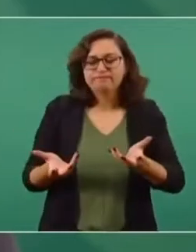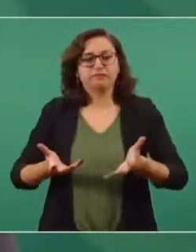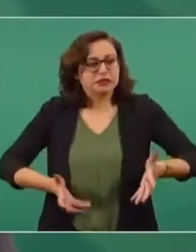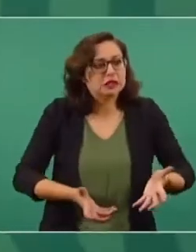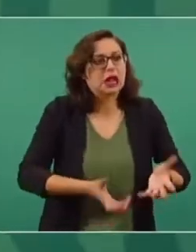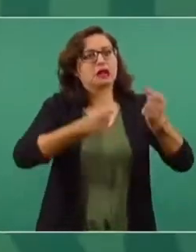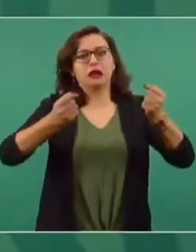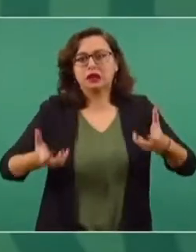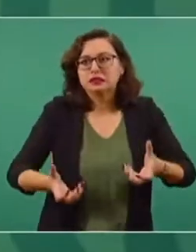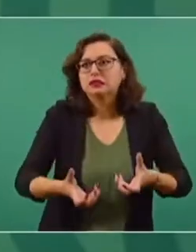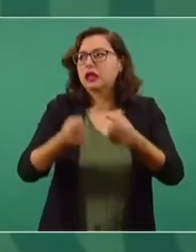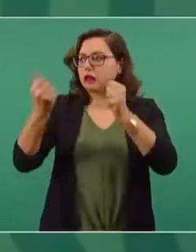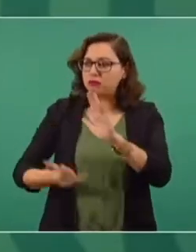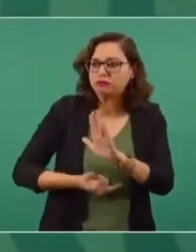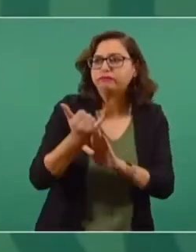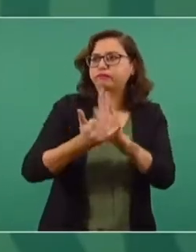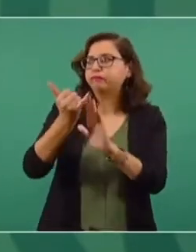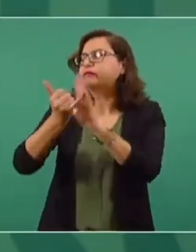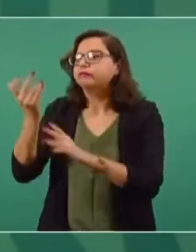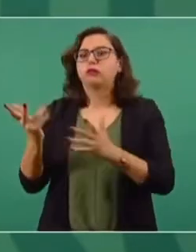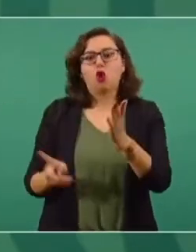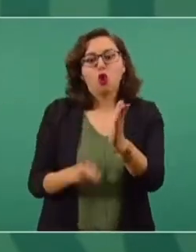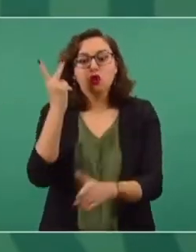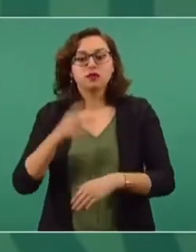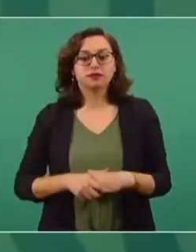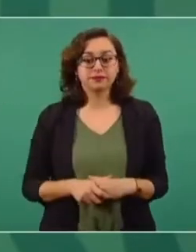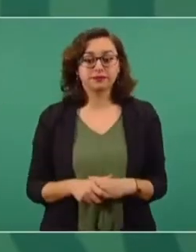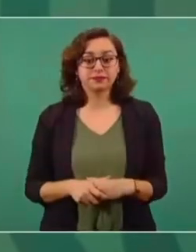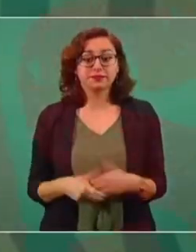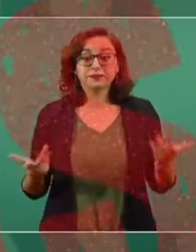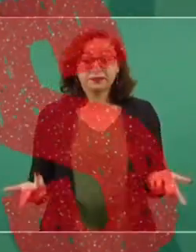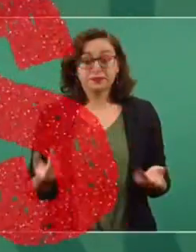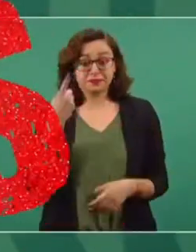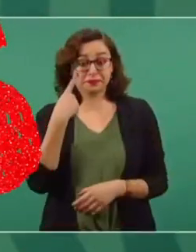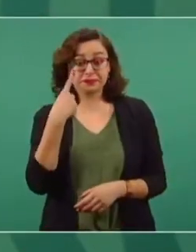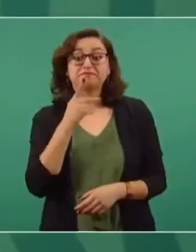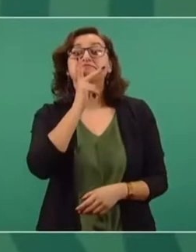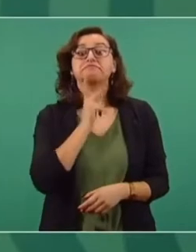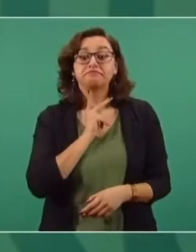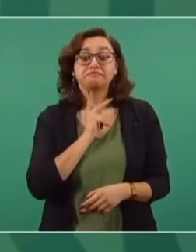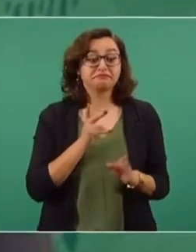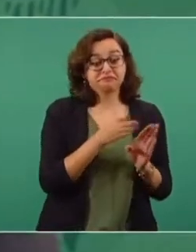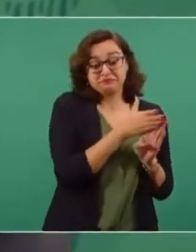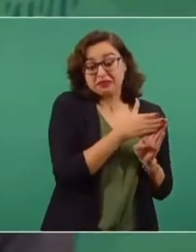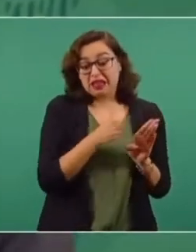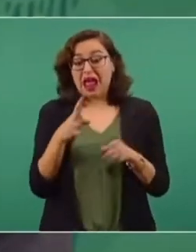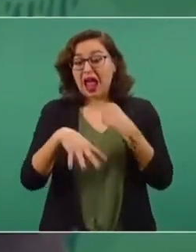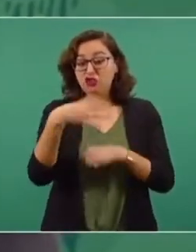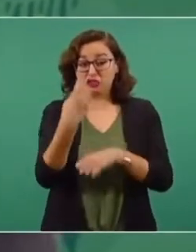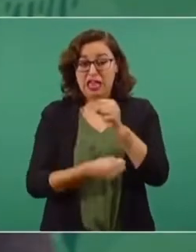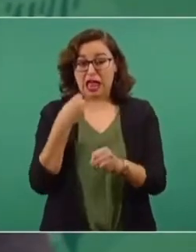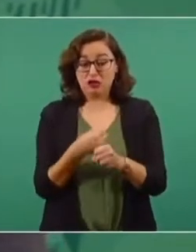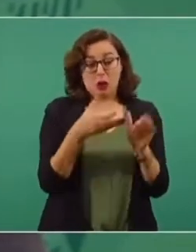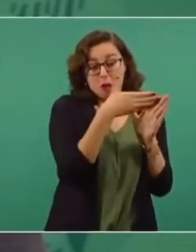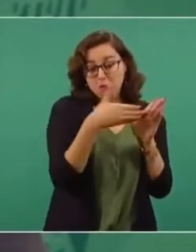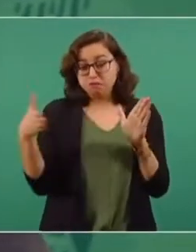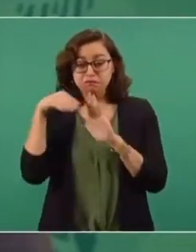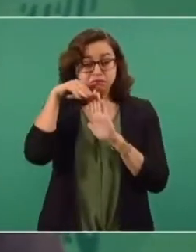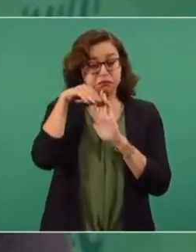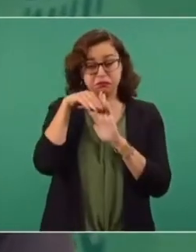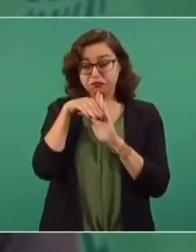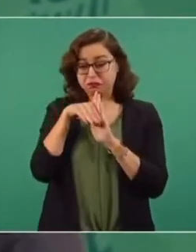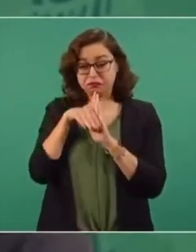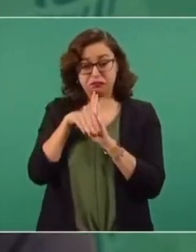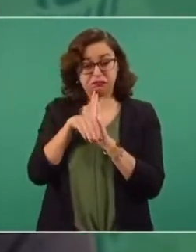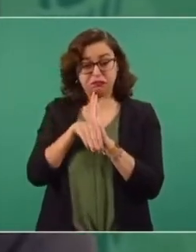Por primera vez, en 14 años consecutivos, se detuvo la caída en la producción petrolero, porque venía cayendo la producción.